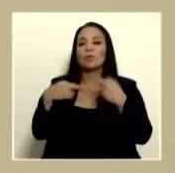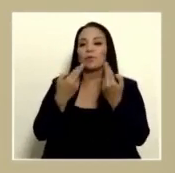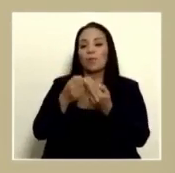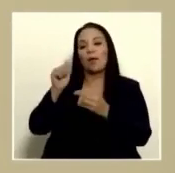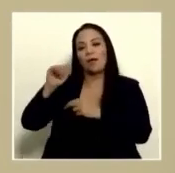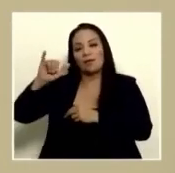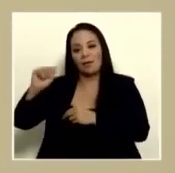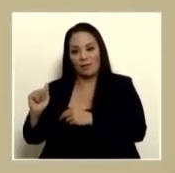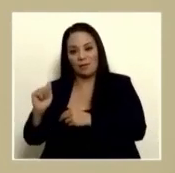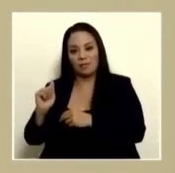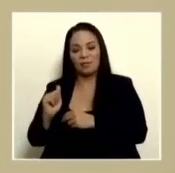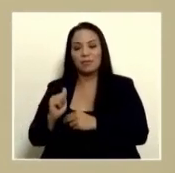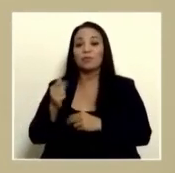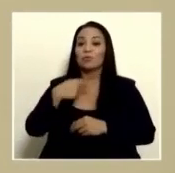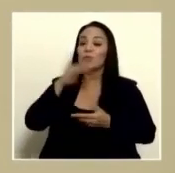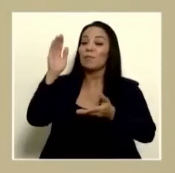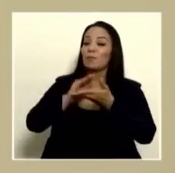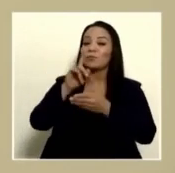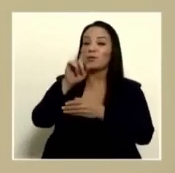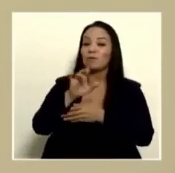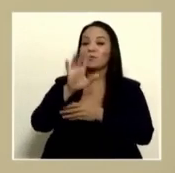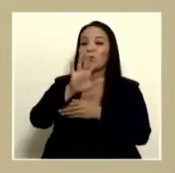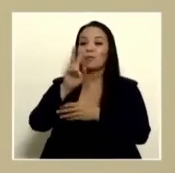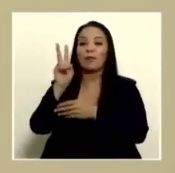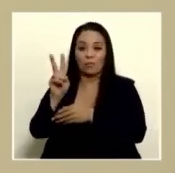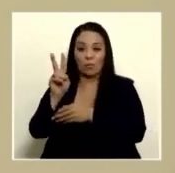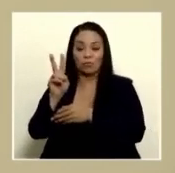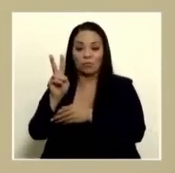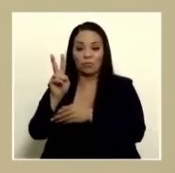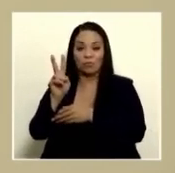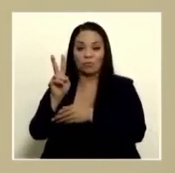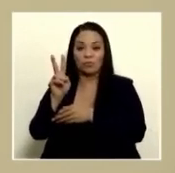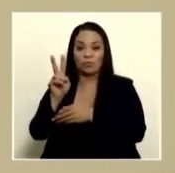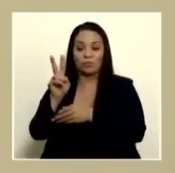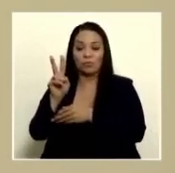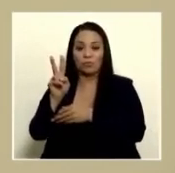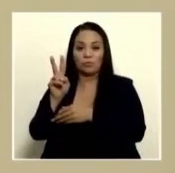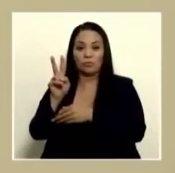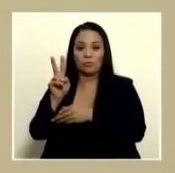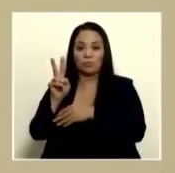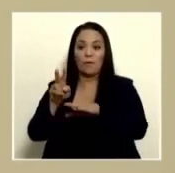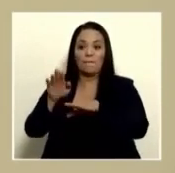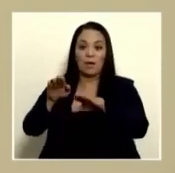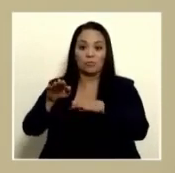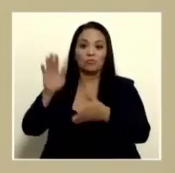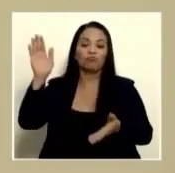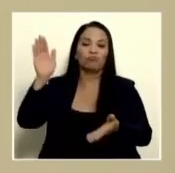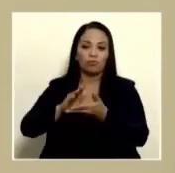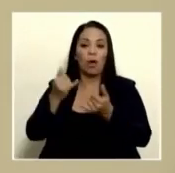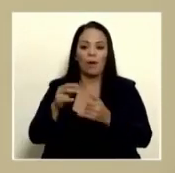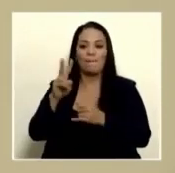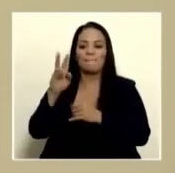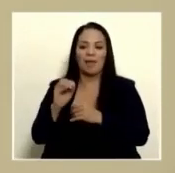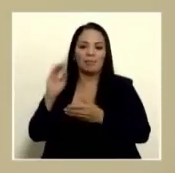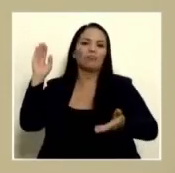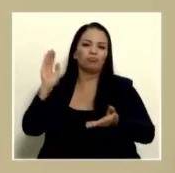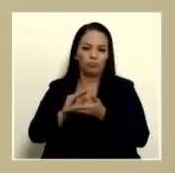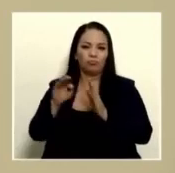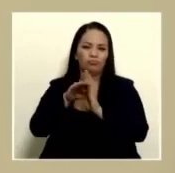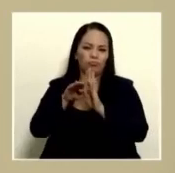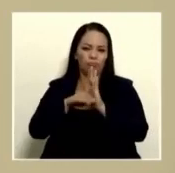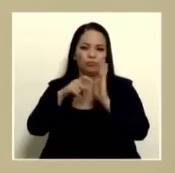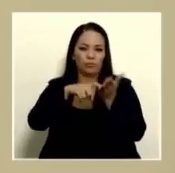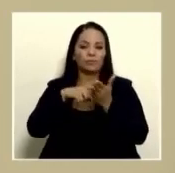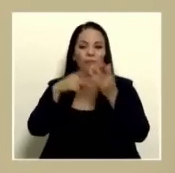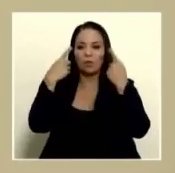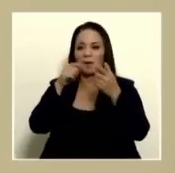con el AIA y bajamos de 152 pasos a 20 pasos para obtener